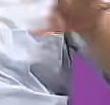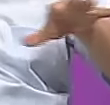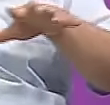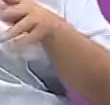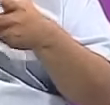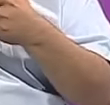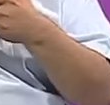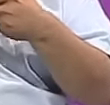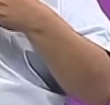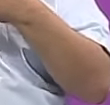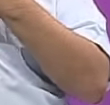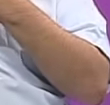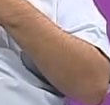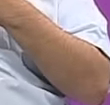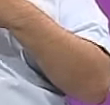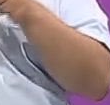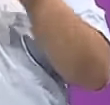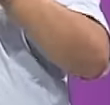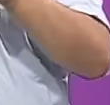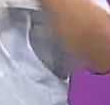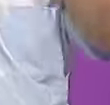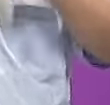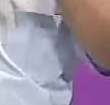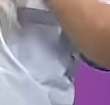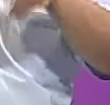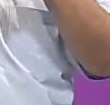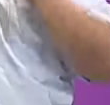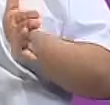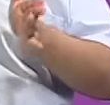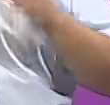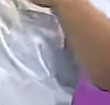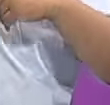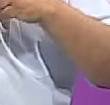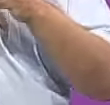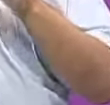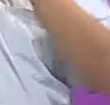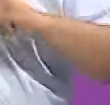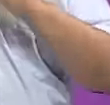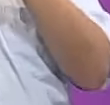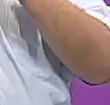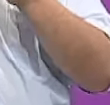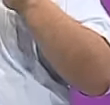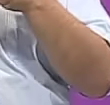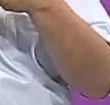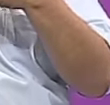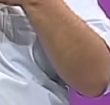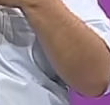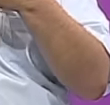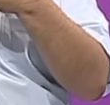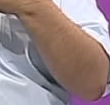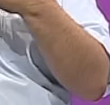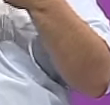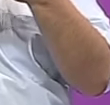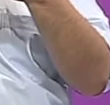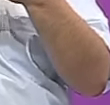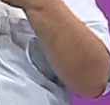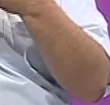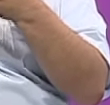el observar el espacio, el conocer bien el espacio. También, el que las personas, en este caso los actores,